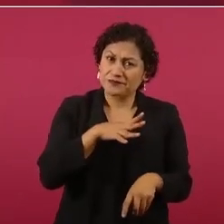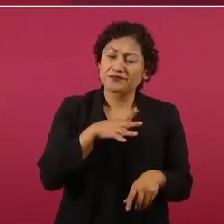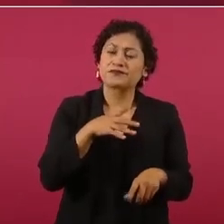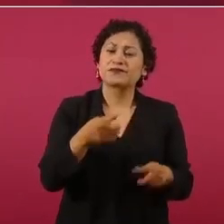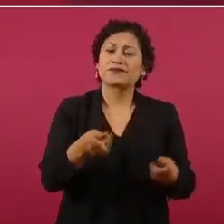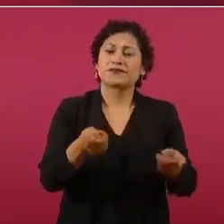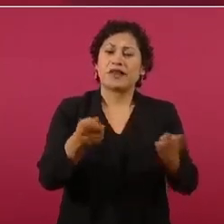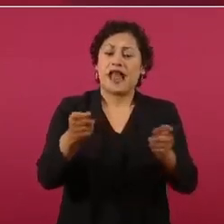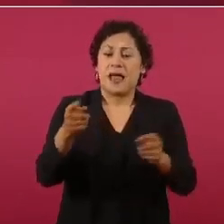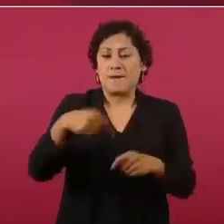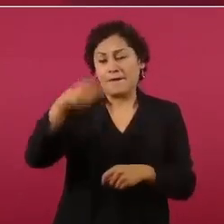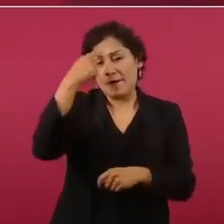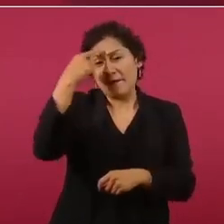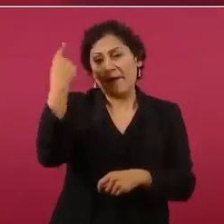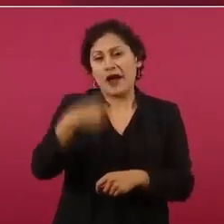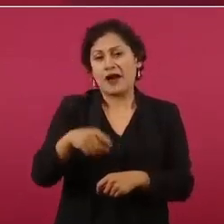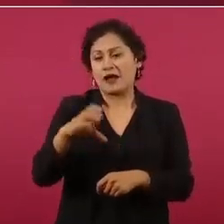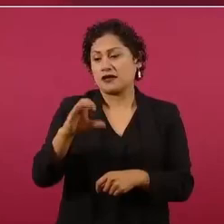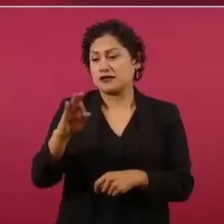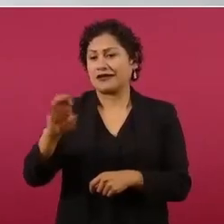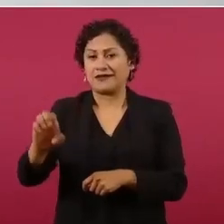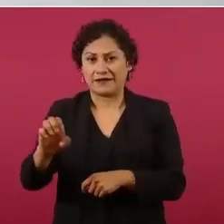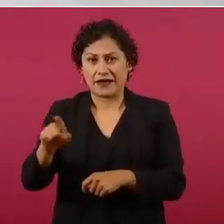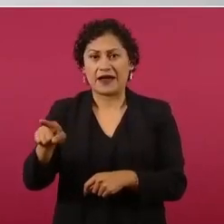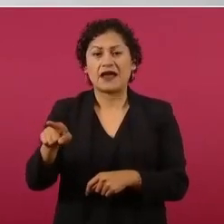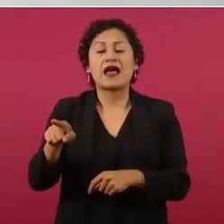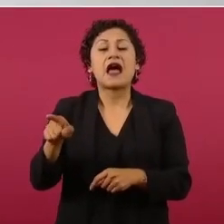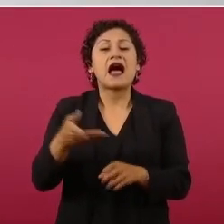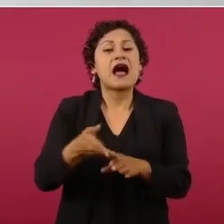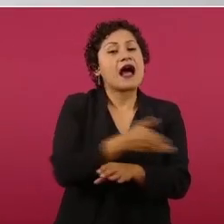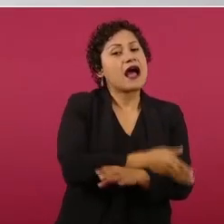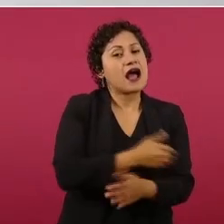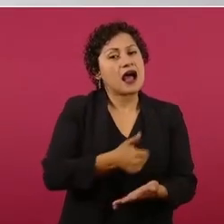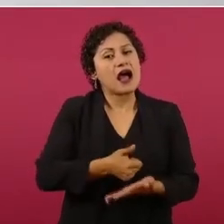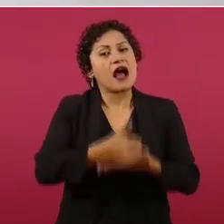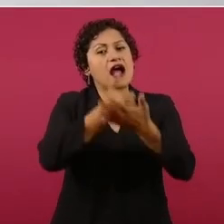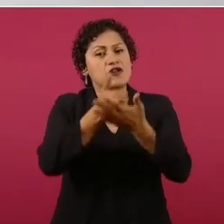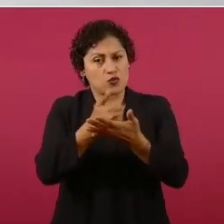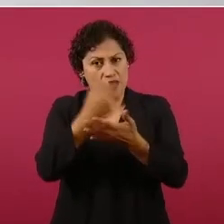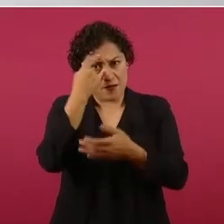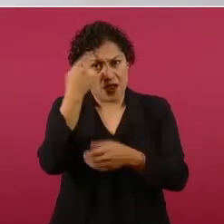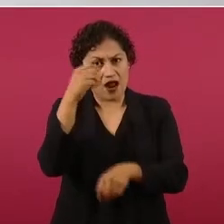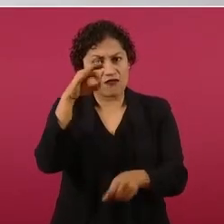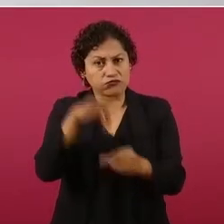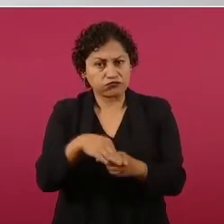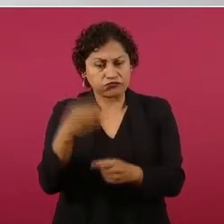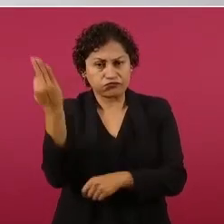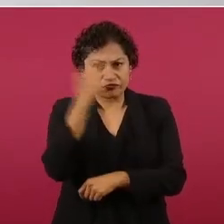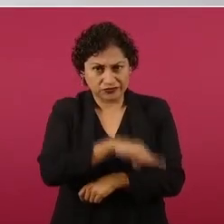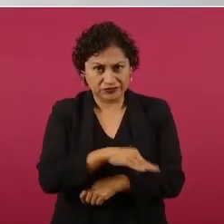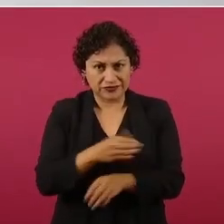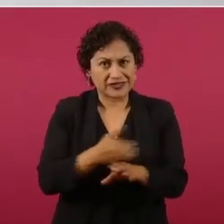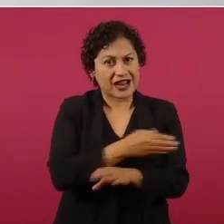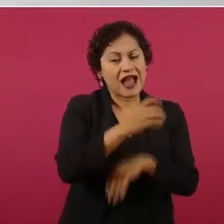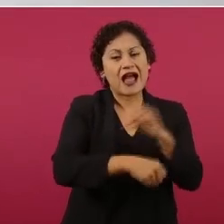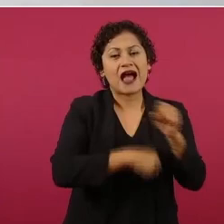ayudaron en el fraude electoral del 2006,